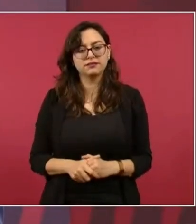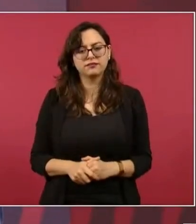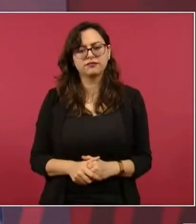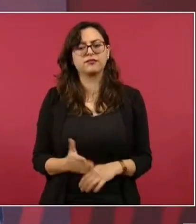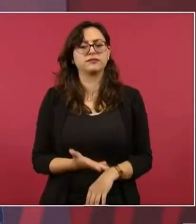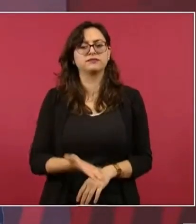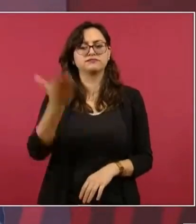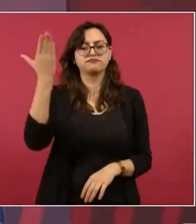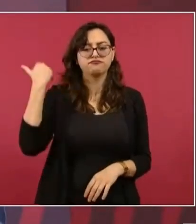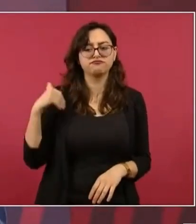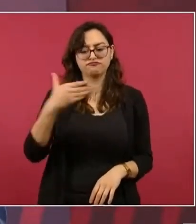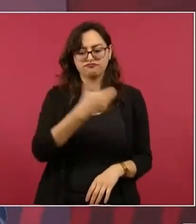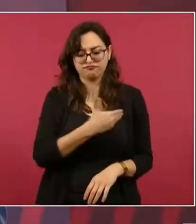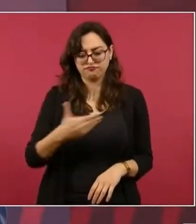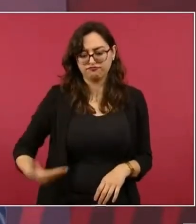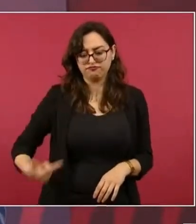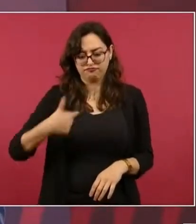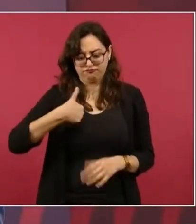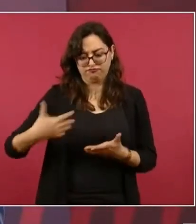con lo que nos dejaron